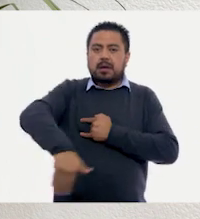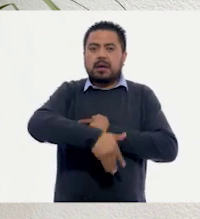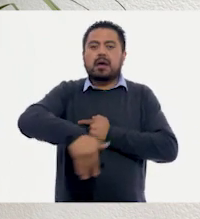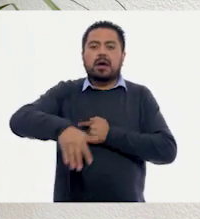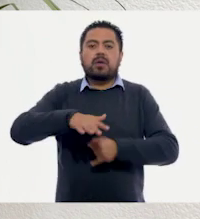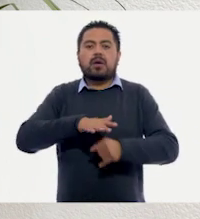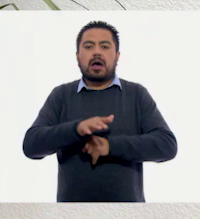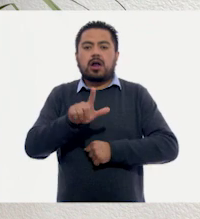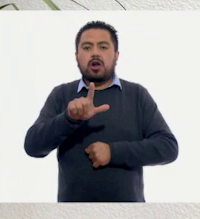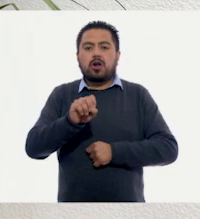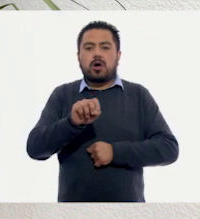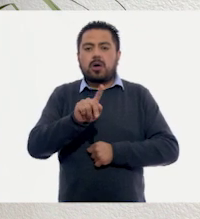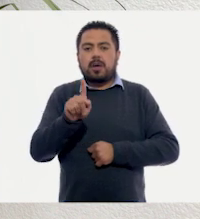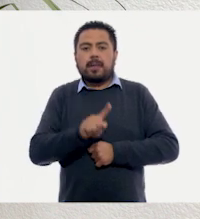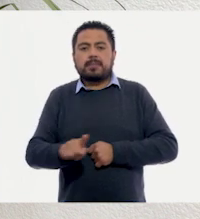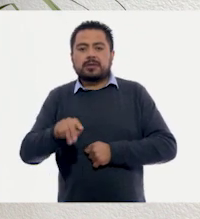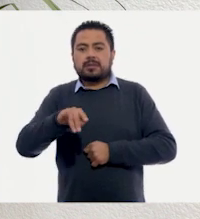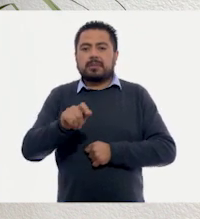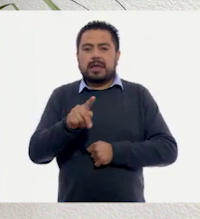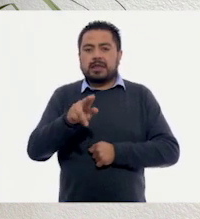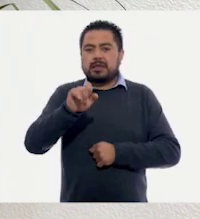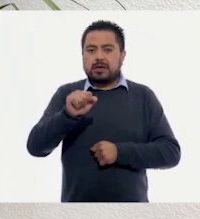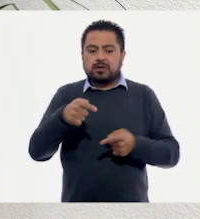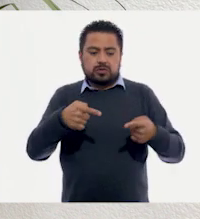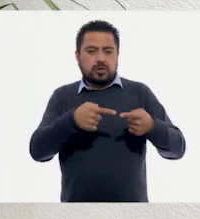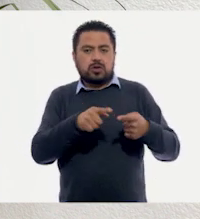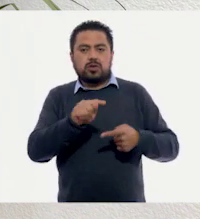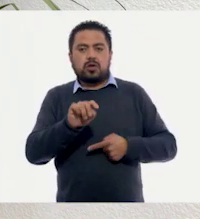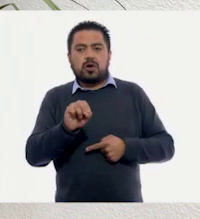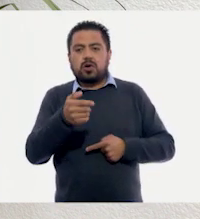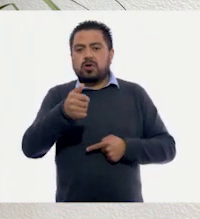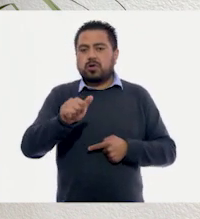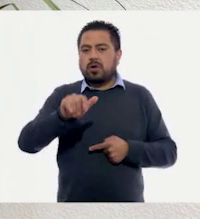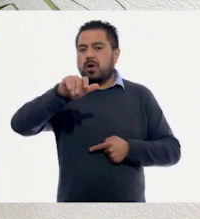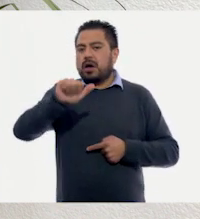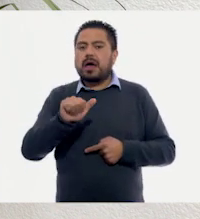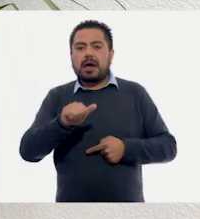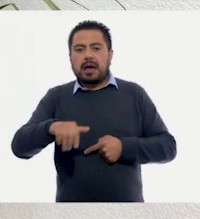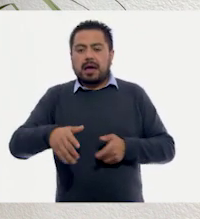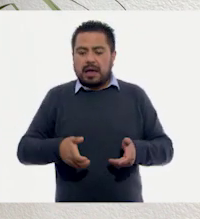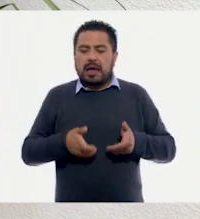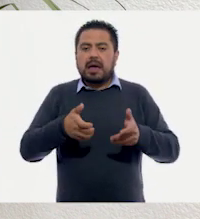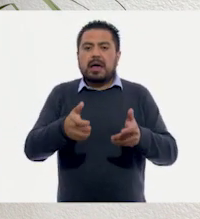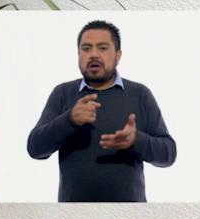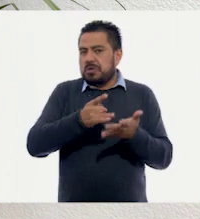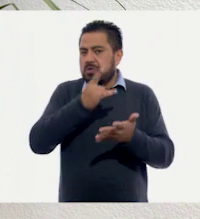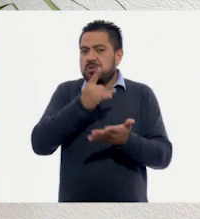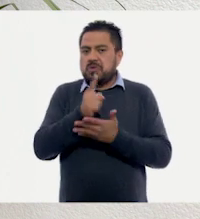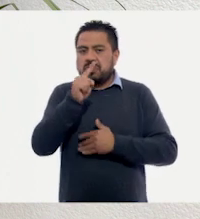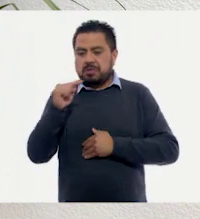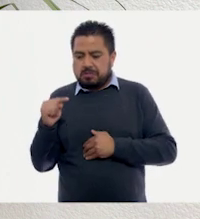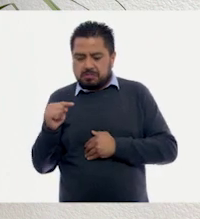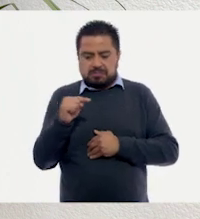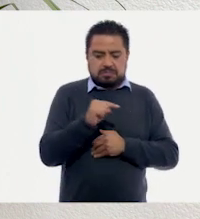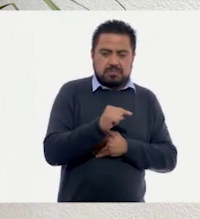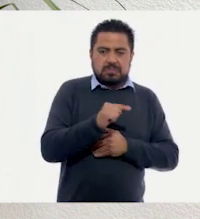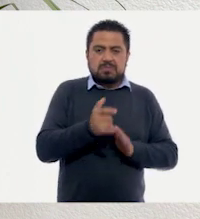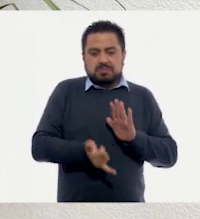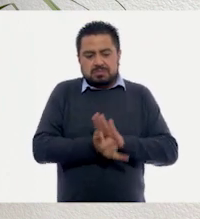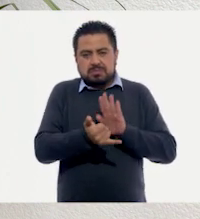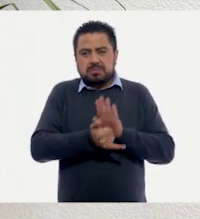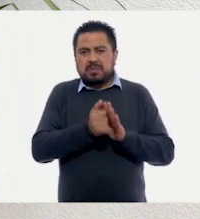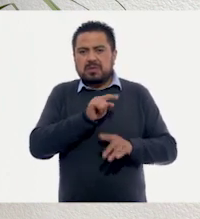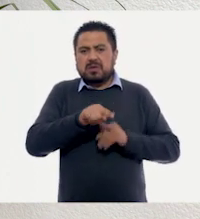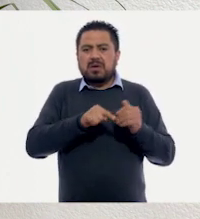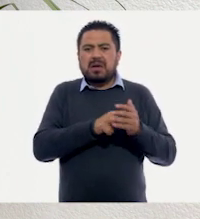vialidad López Mateos, donde en Tronca paseó Toyoka. Ambas calles eran de un solo carril pavimentado, con amplios